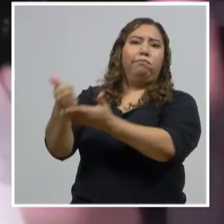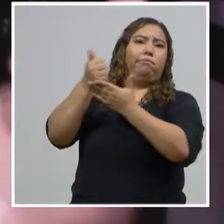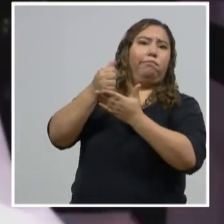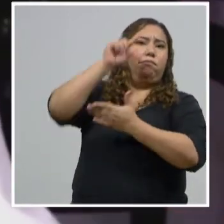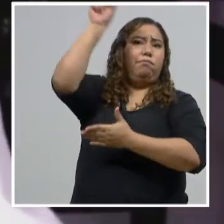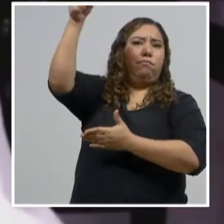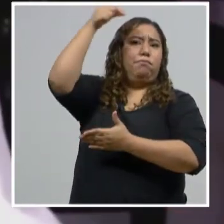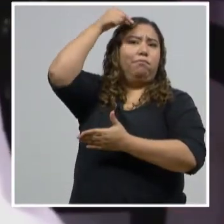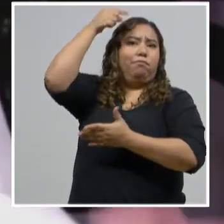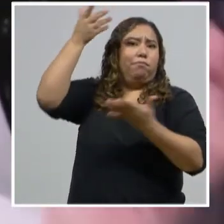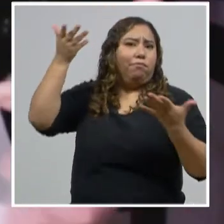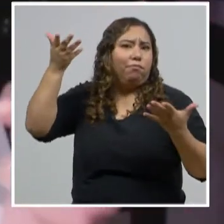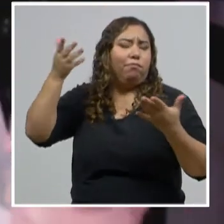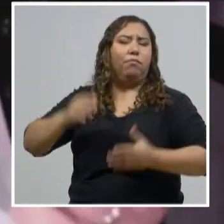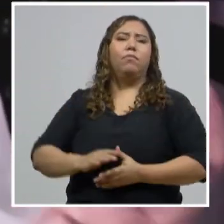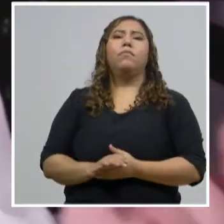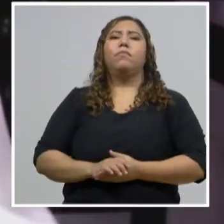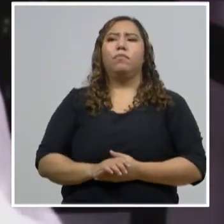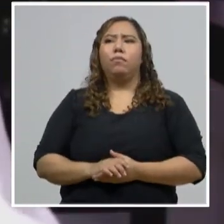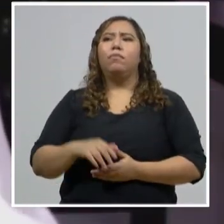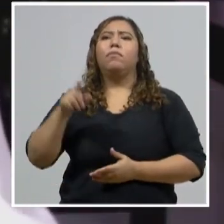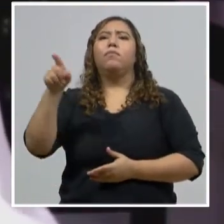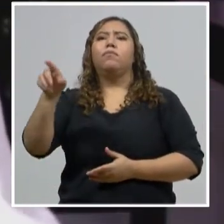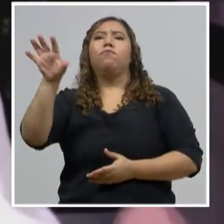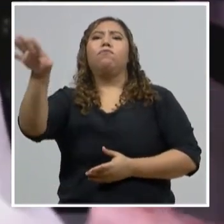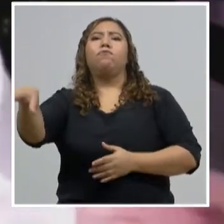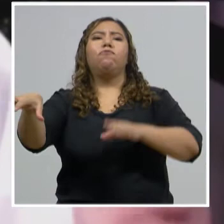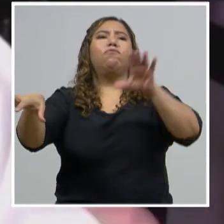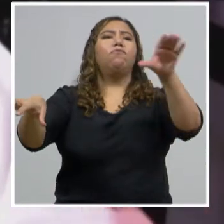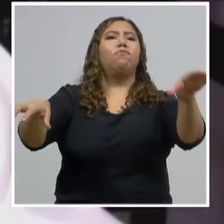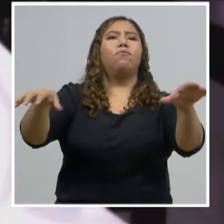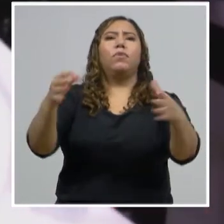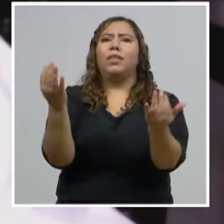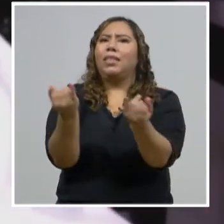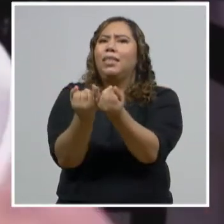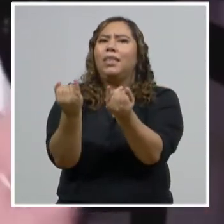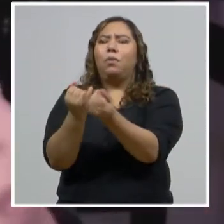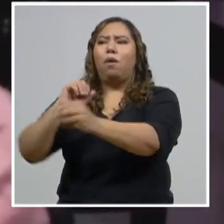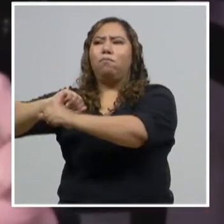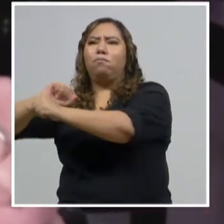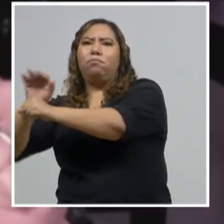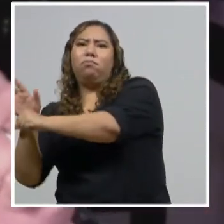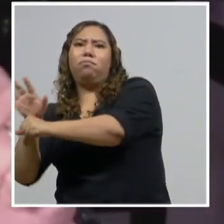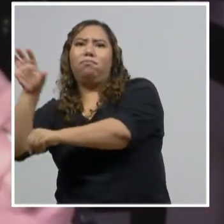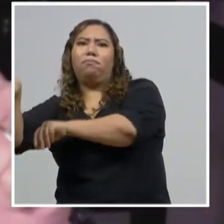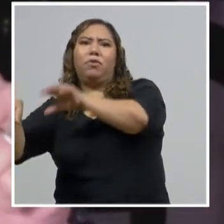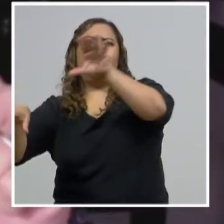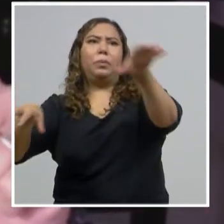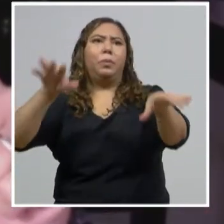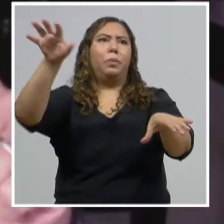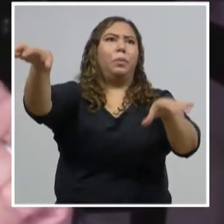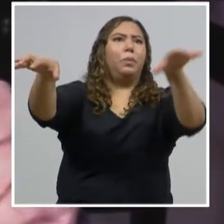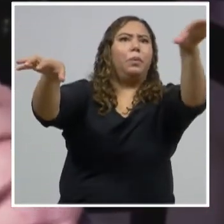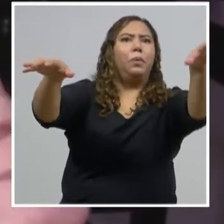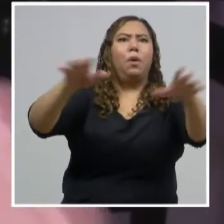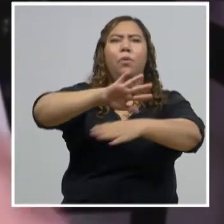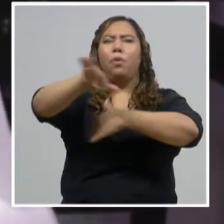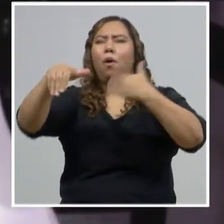esta estrategia. Centros de traje, brigadas para acercar el servicio de salud a la gente.